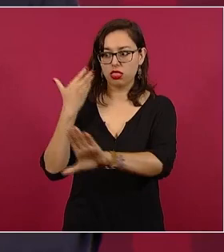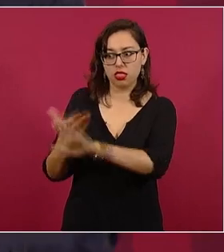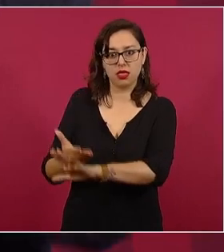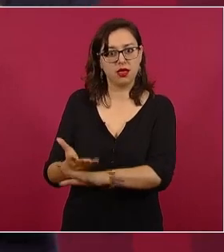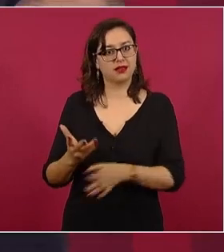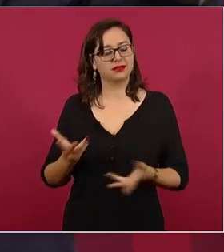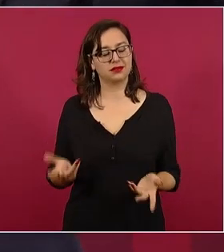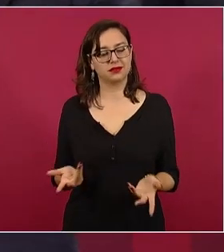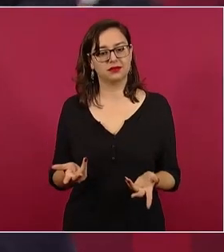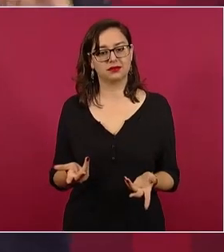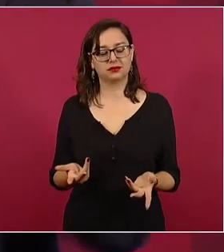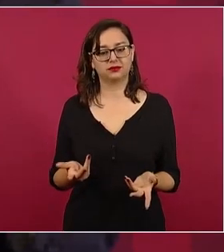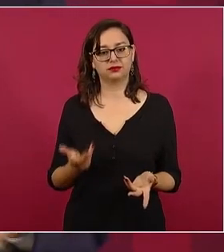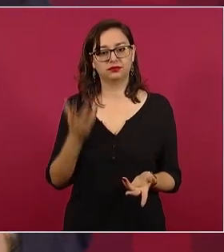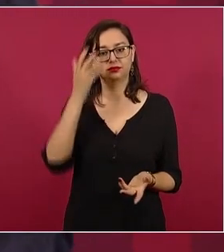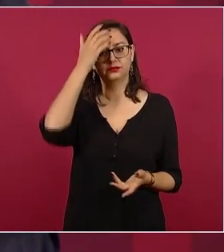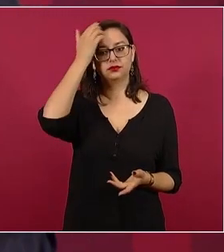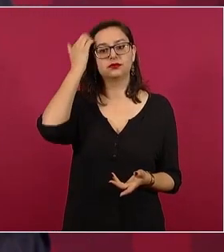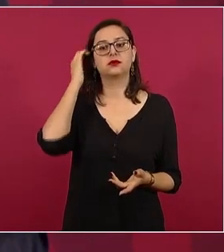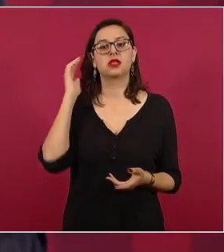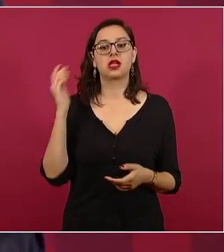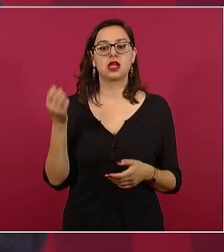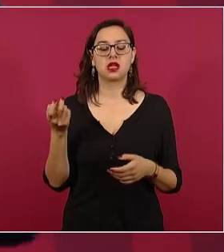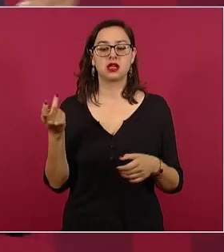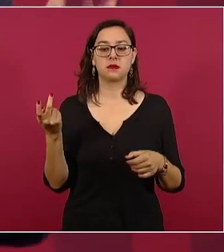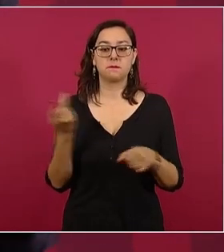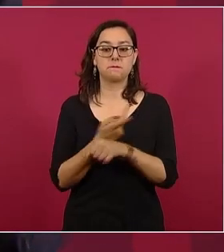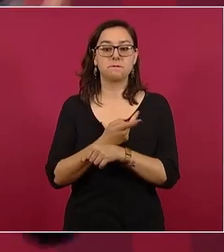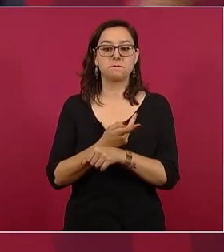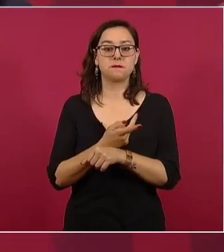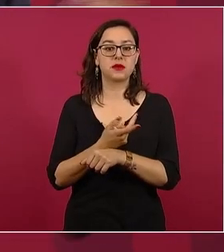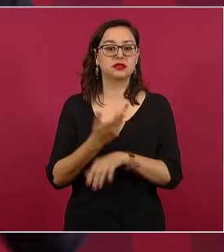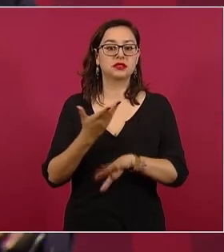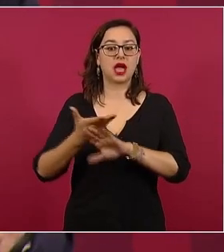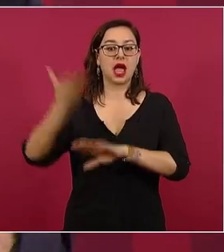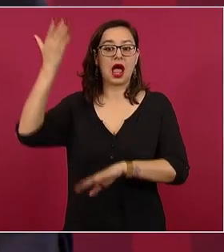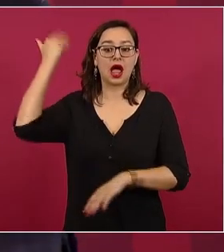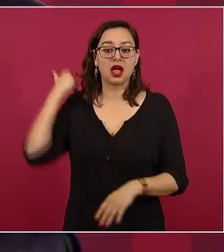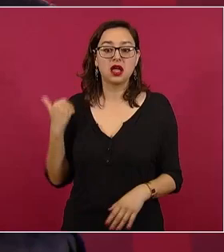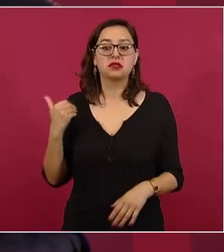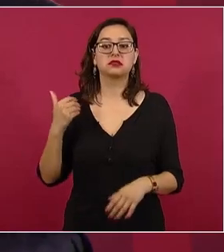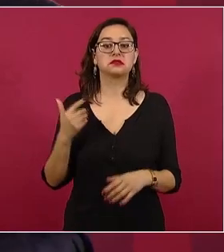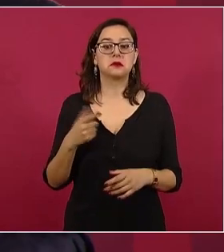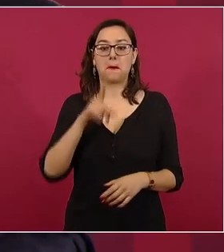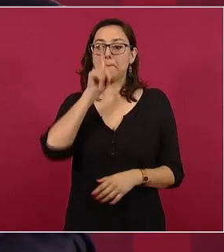Entonces, antes no se sabía qué hacían los jueces,